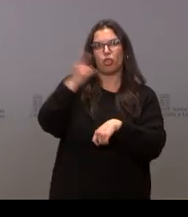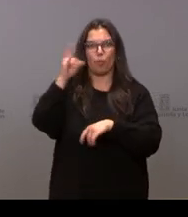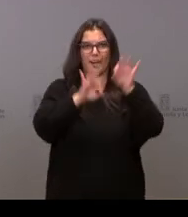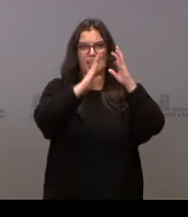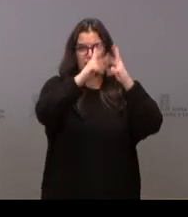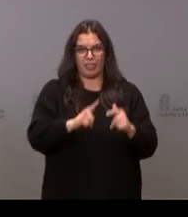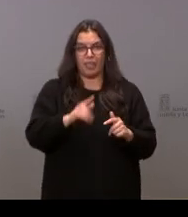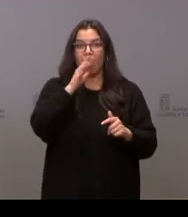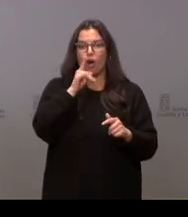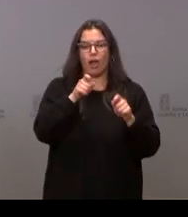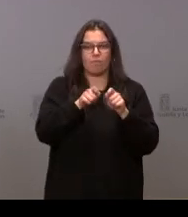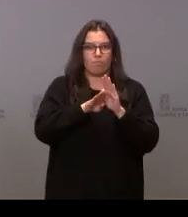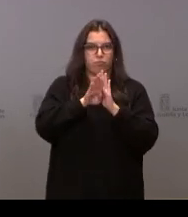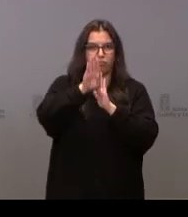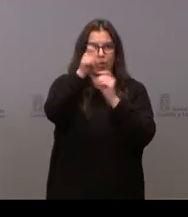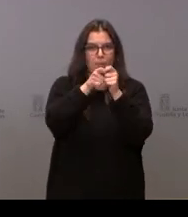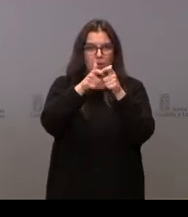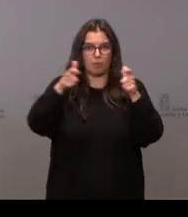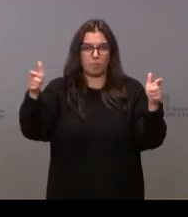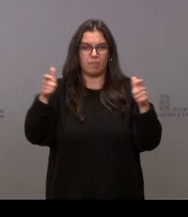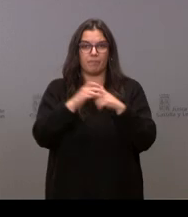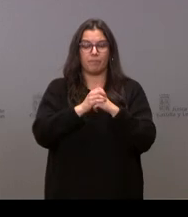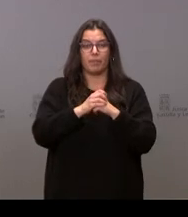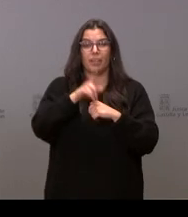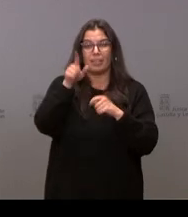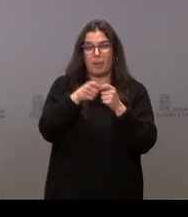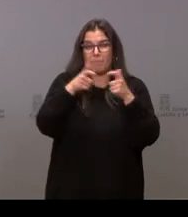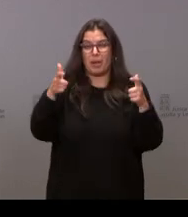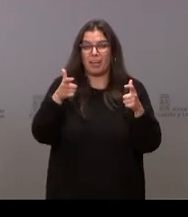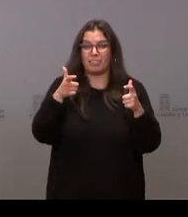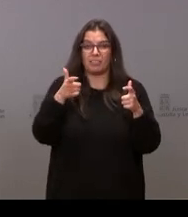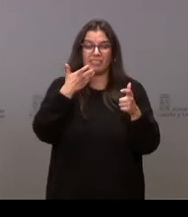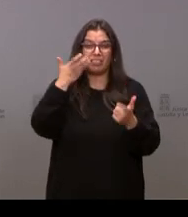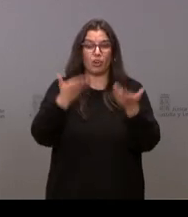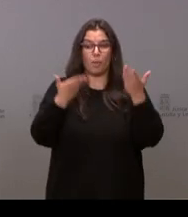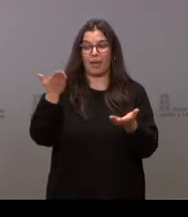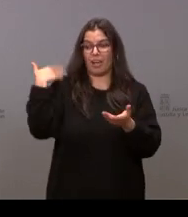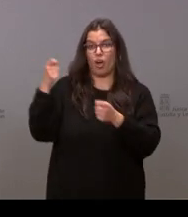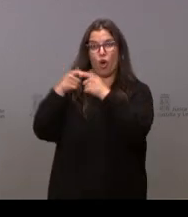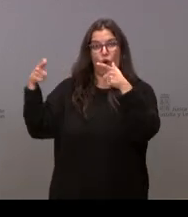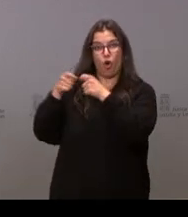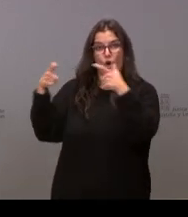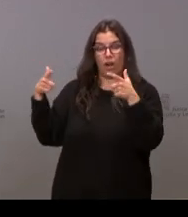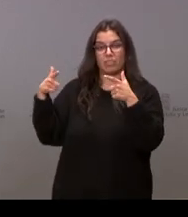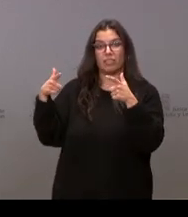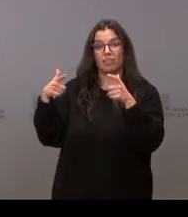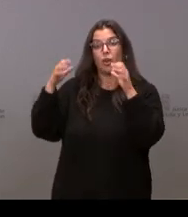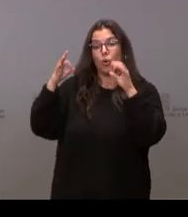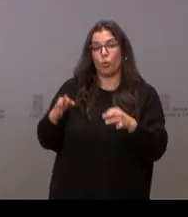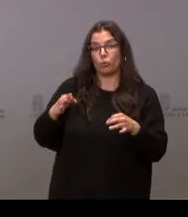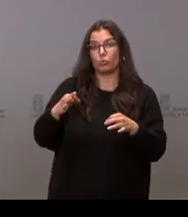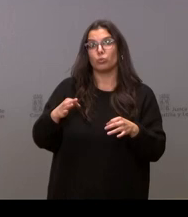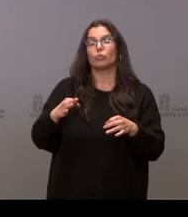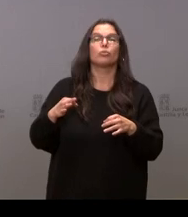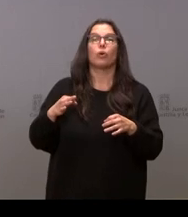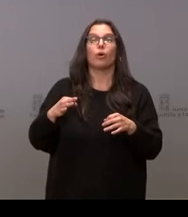en una fase de ascenso. Hay un ligero aumento con respecto a las olas anteriores. En las olas previas, a las cuatro o cinco semanas